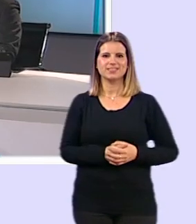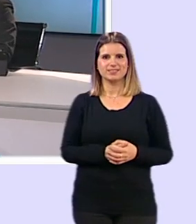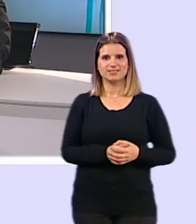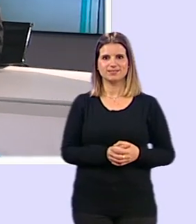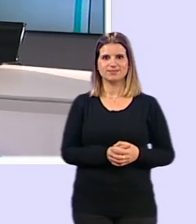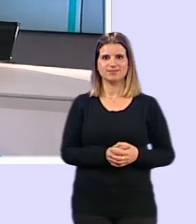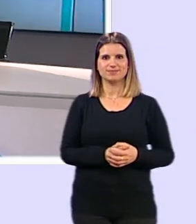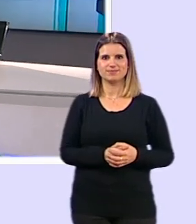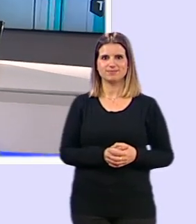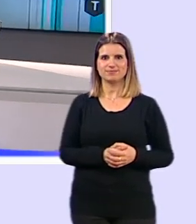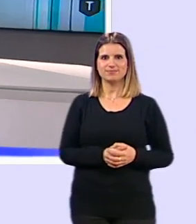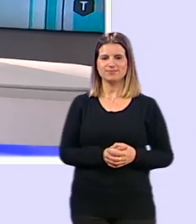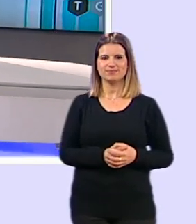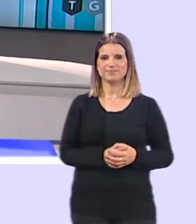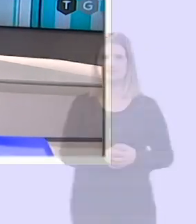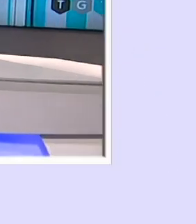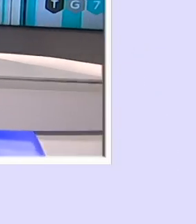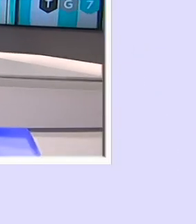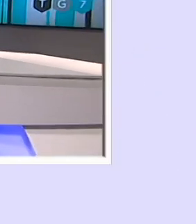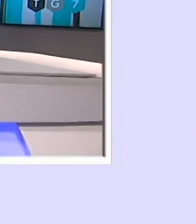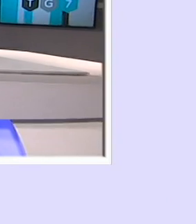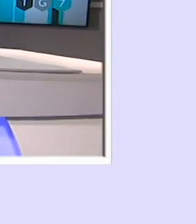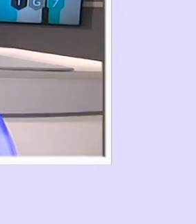adiós chau chau